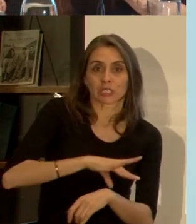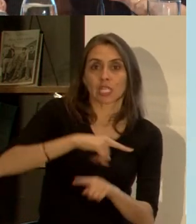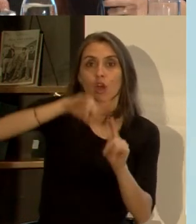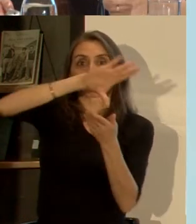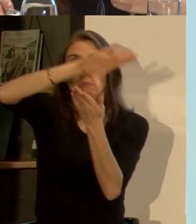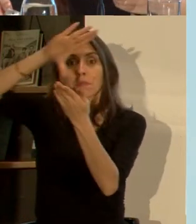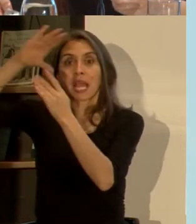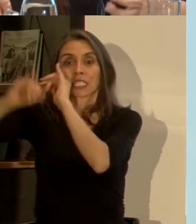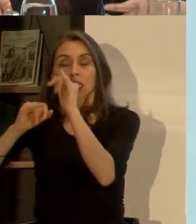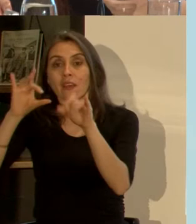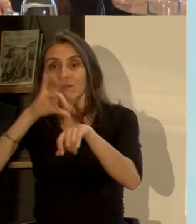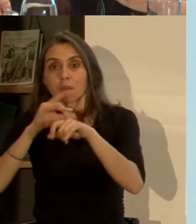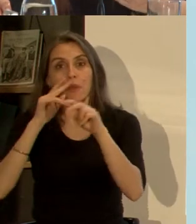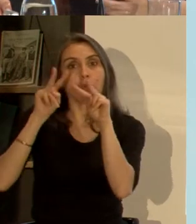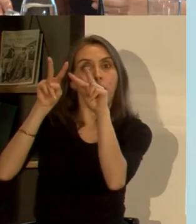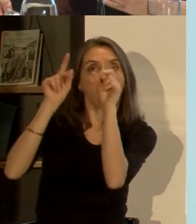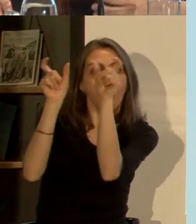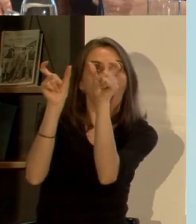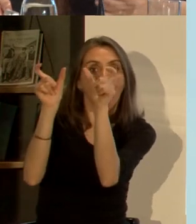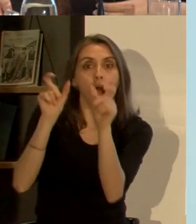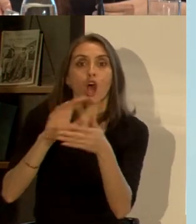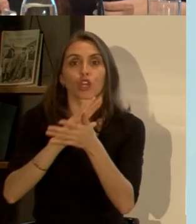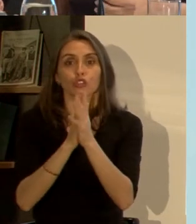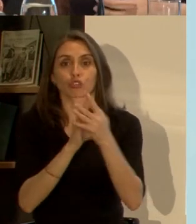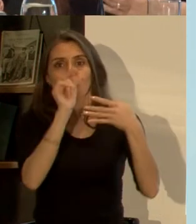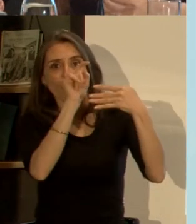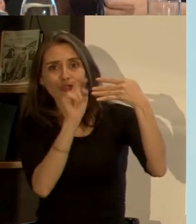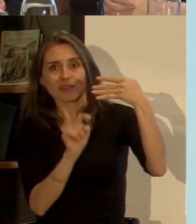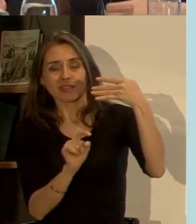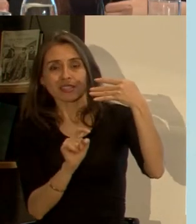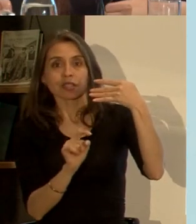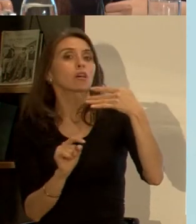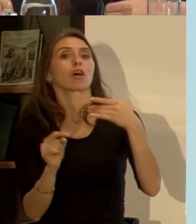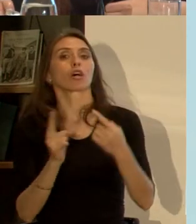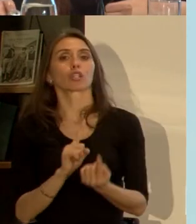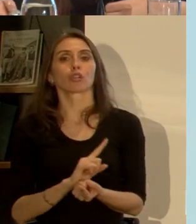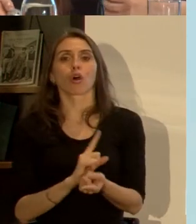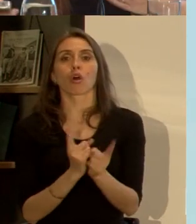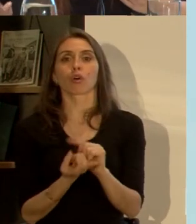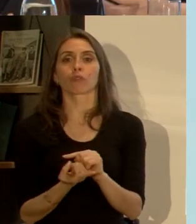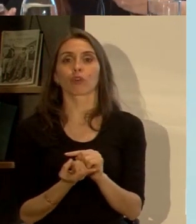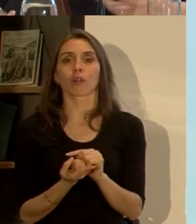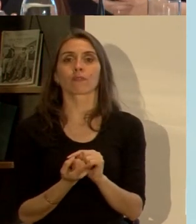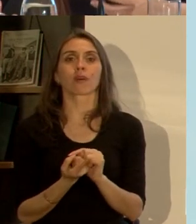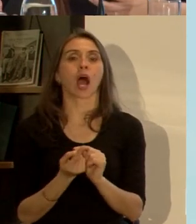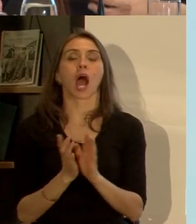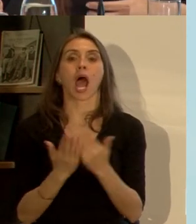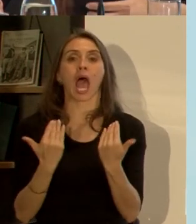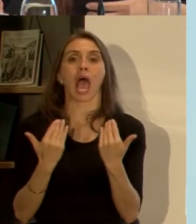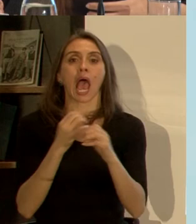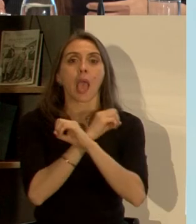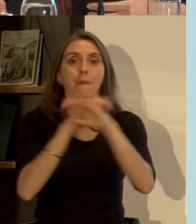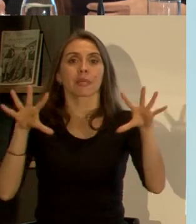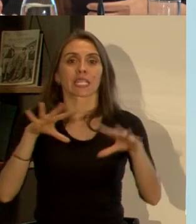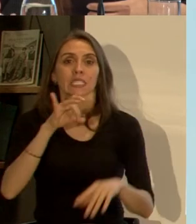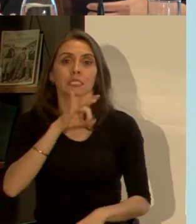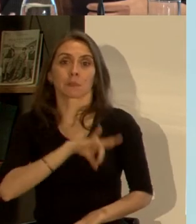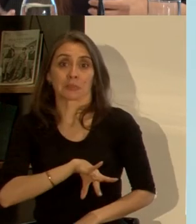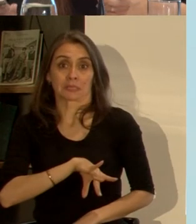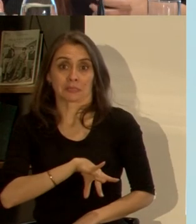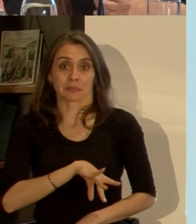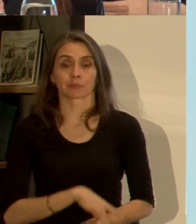internacionales y estamos pendientes de que todos estos eventos no se vayan a transformar en una emergencia importante en el país